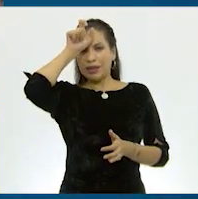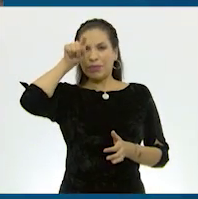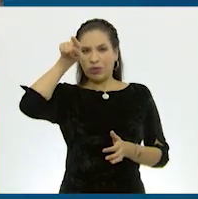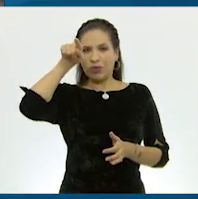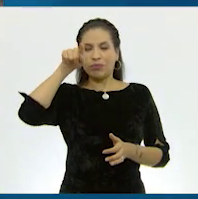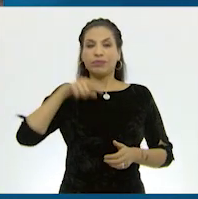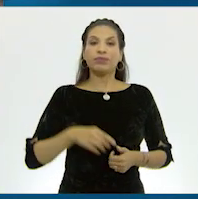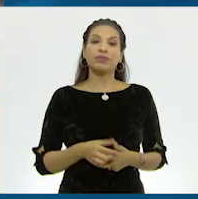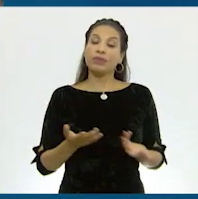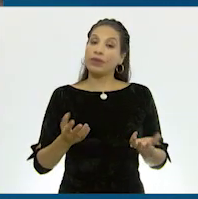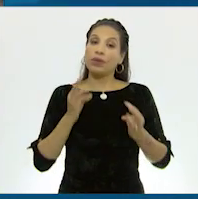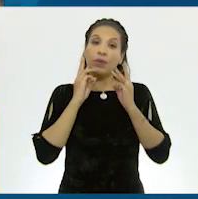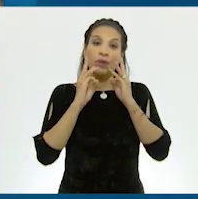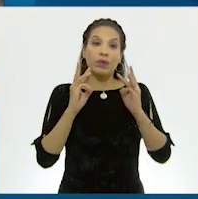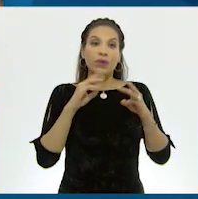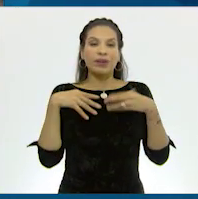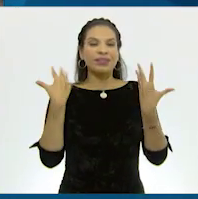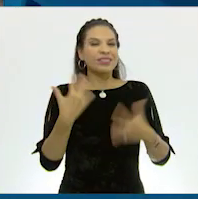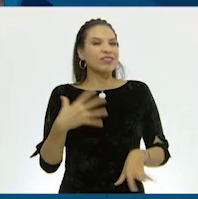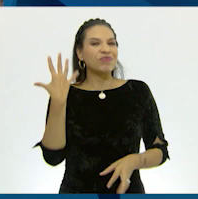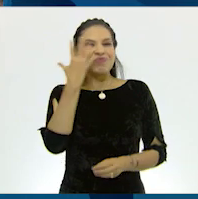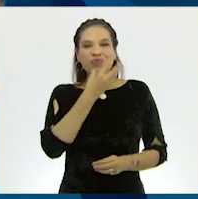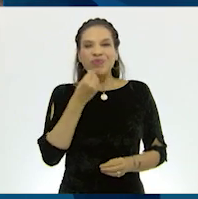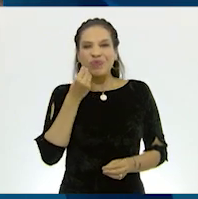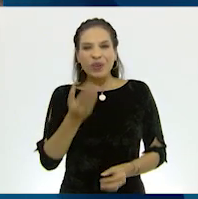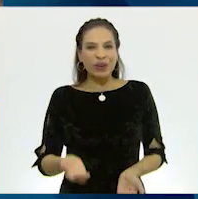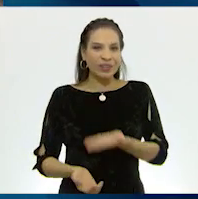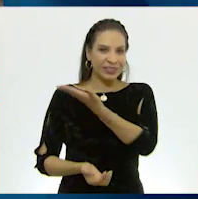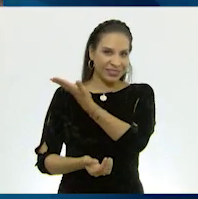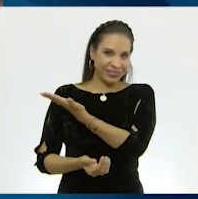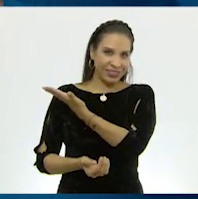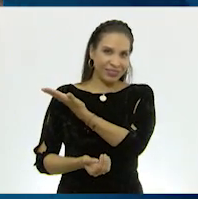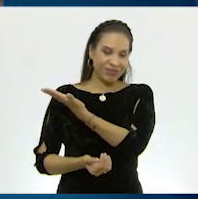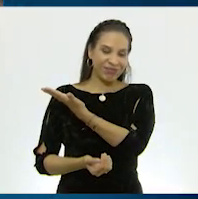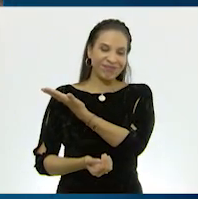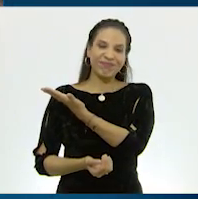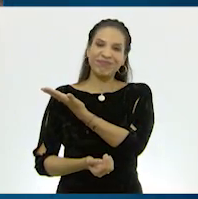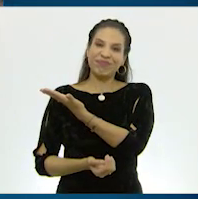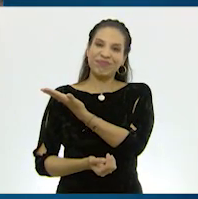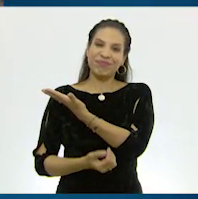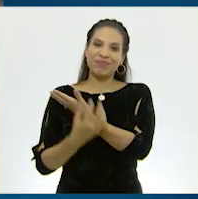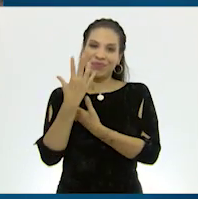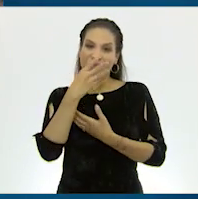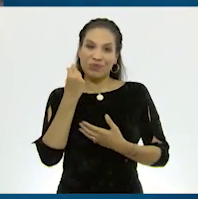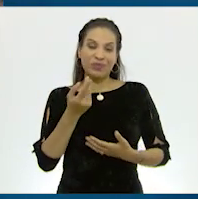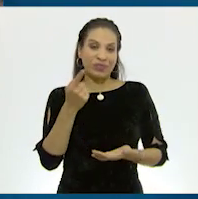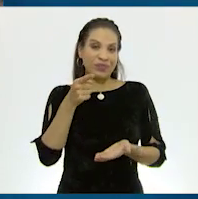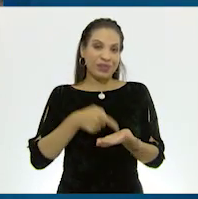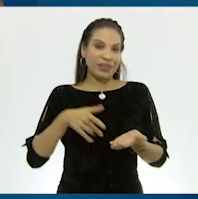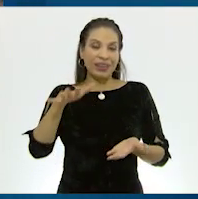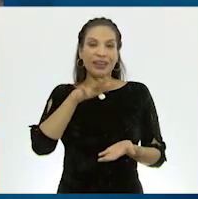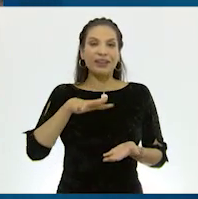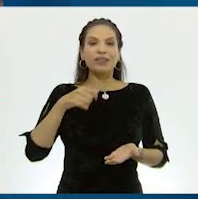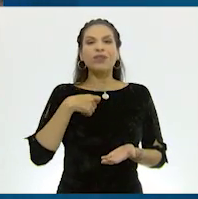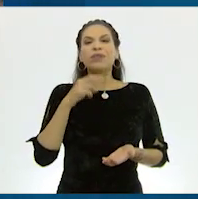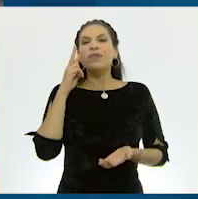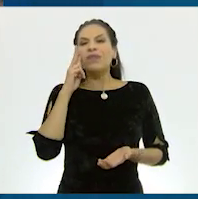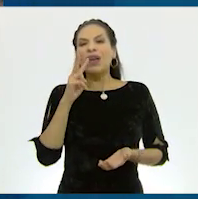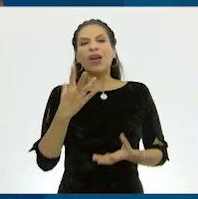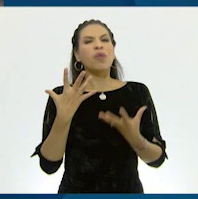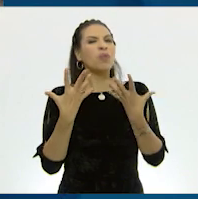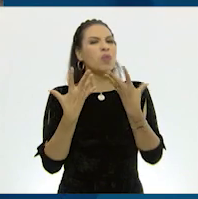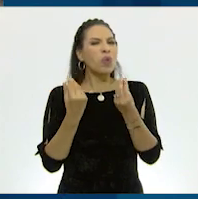¡Guau, qué hermosa está! Quiero ir al Cairo, ¿verdad? Yo veo que hay